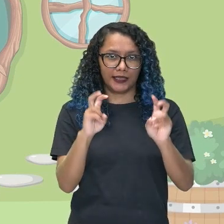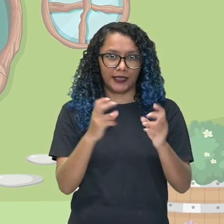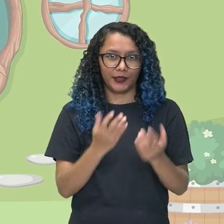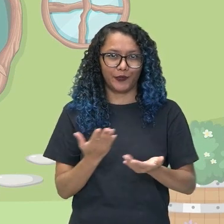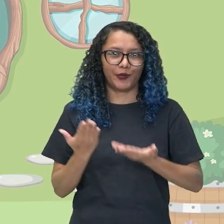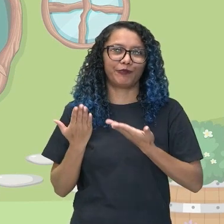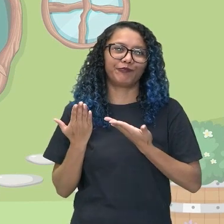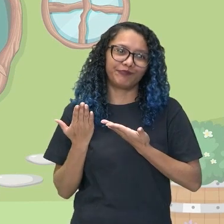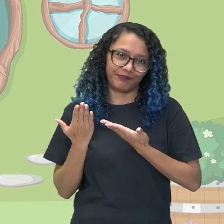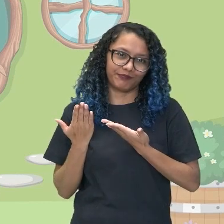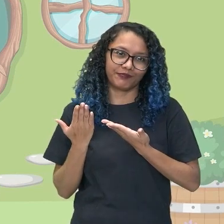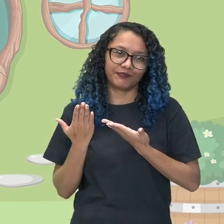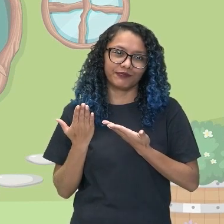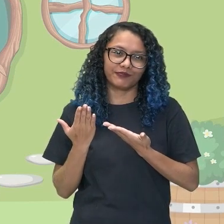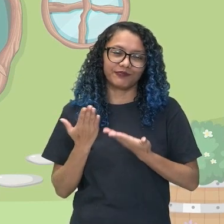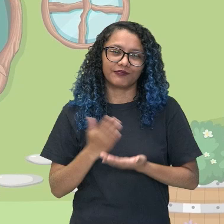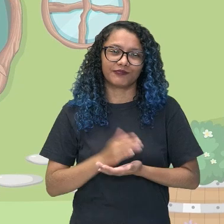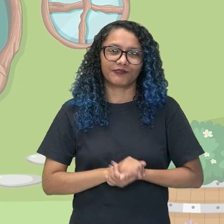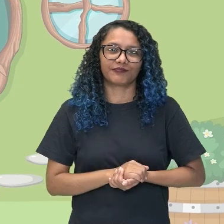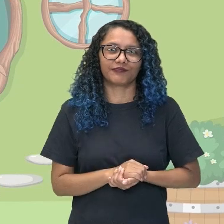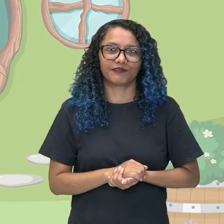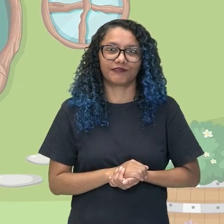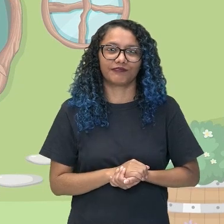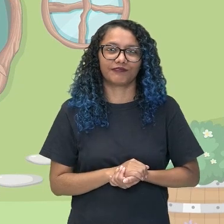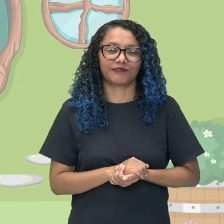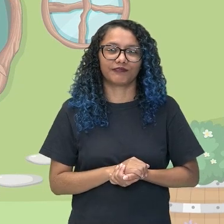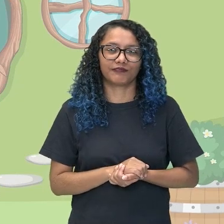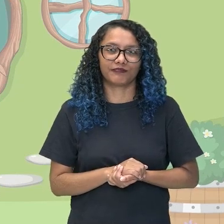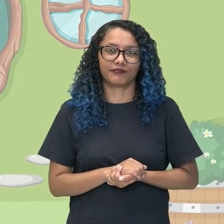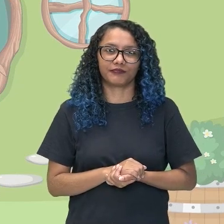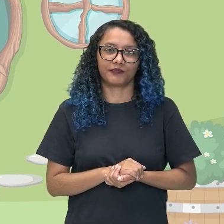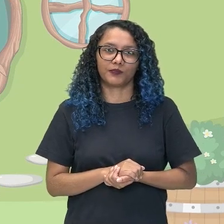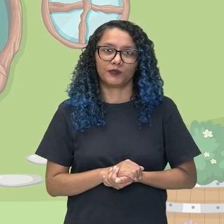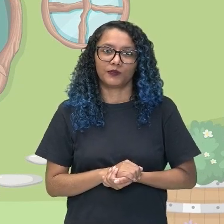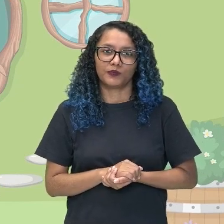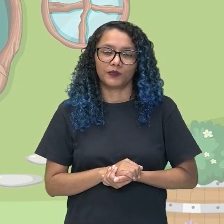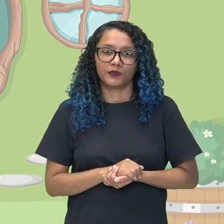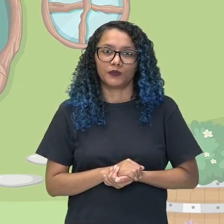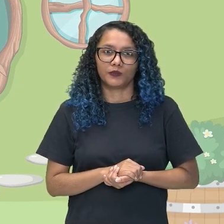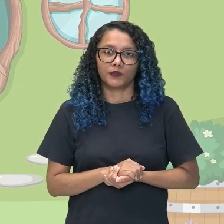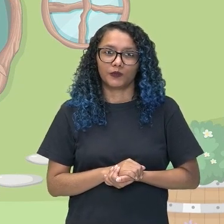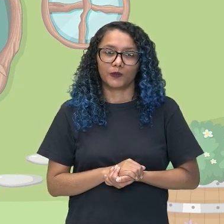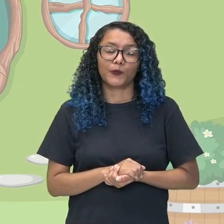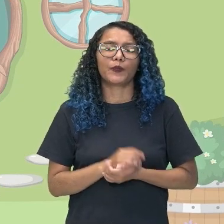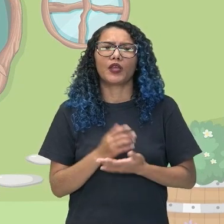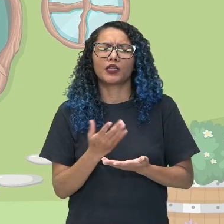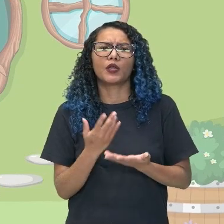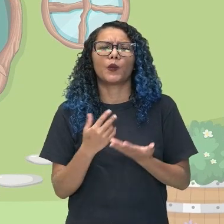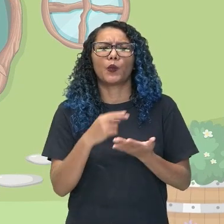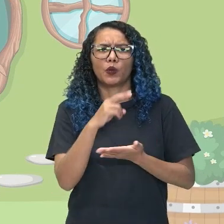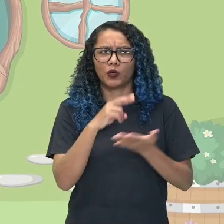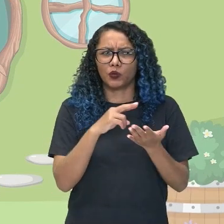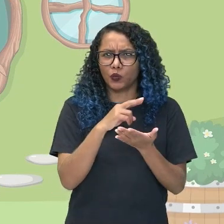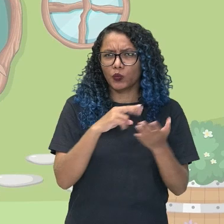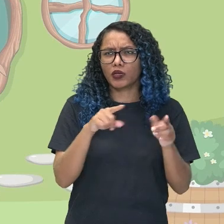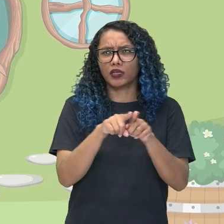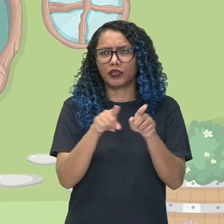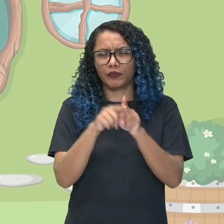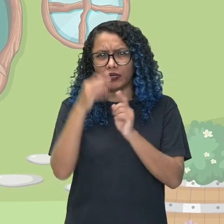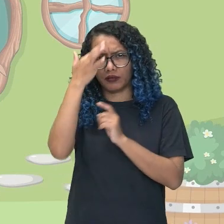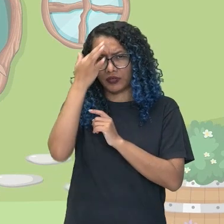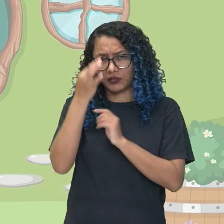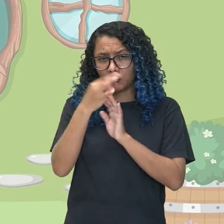belleza de nuestro contenido. Dentro de las lecturas e interpretaciones de textos,